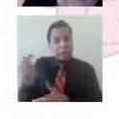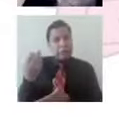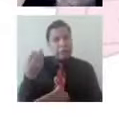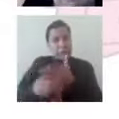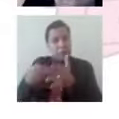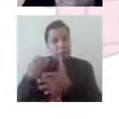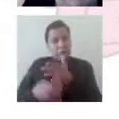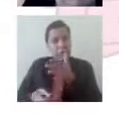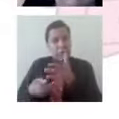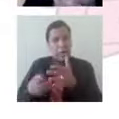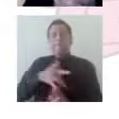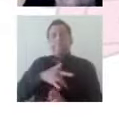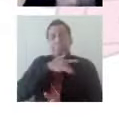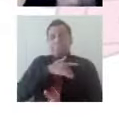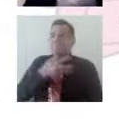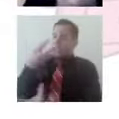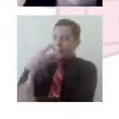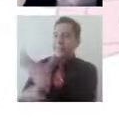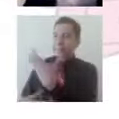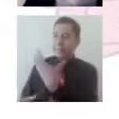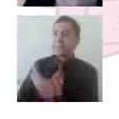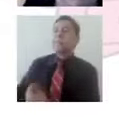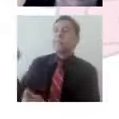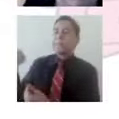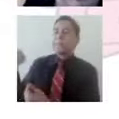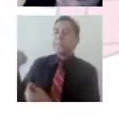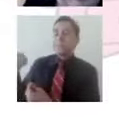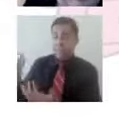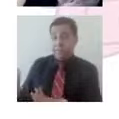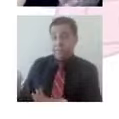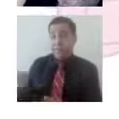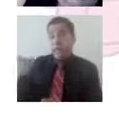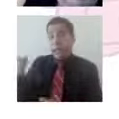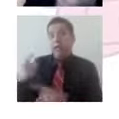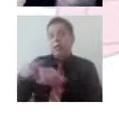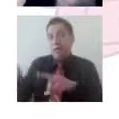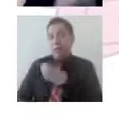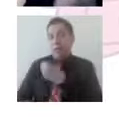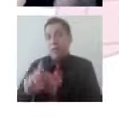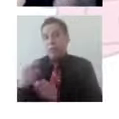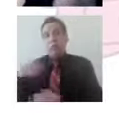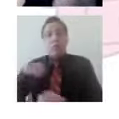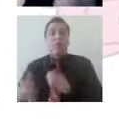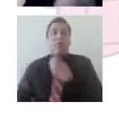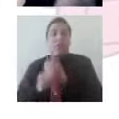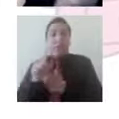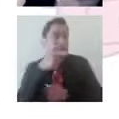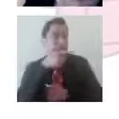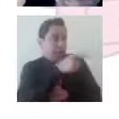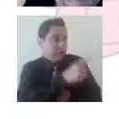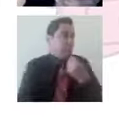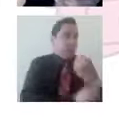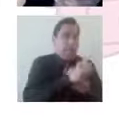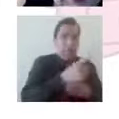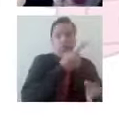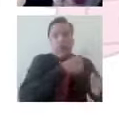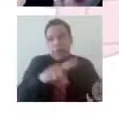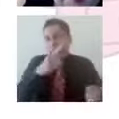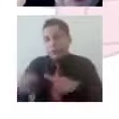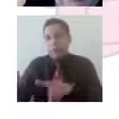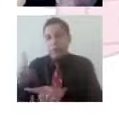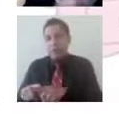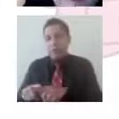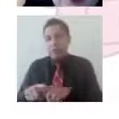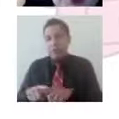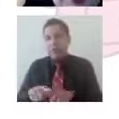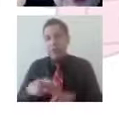comprendiendo que todos vamos a mirar la vida de forma diferente. Y aquí va a entrar un elemento, una categoría importante que es la percepción.